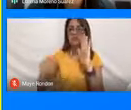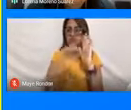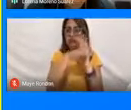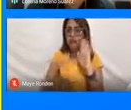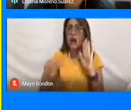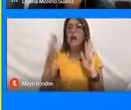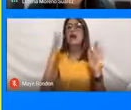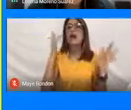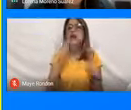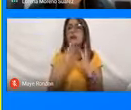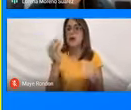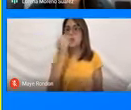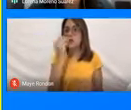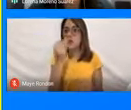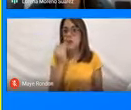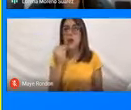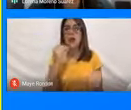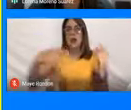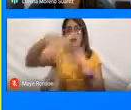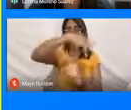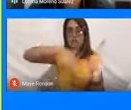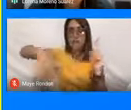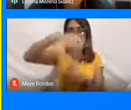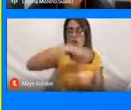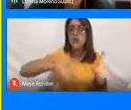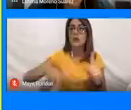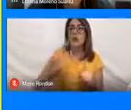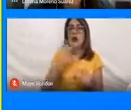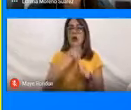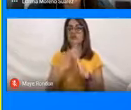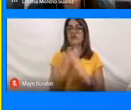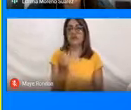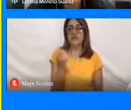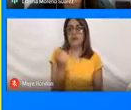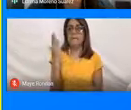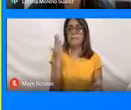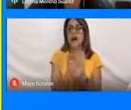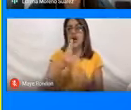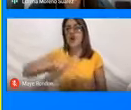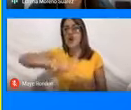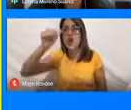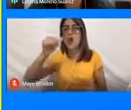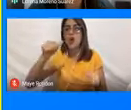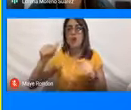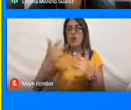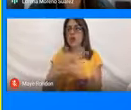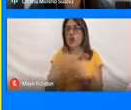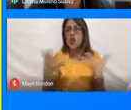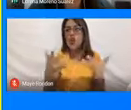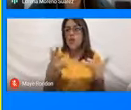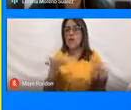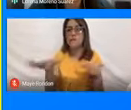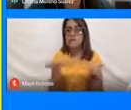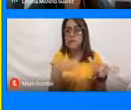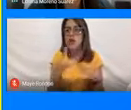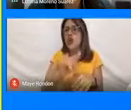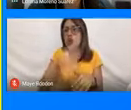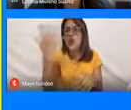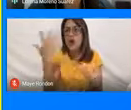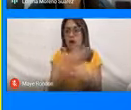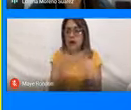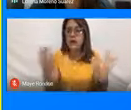medioambiental, prevención de delitos, que hay muchos delitos asociados o